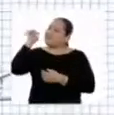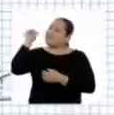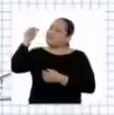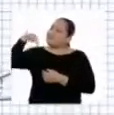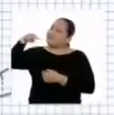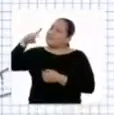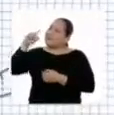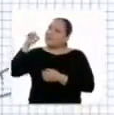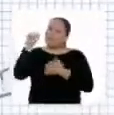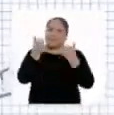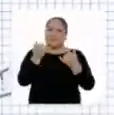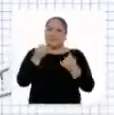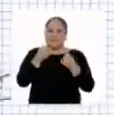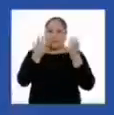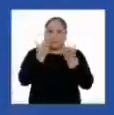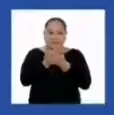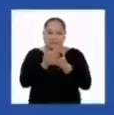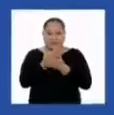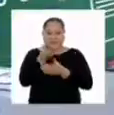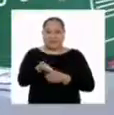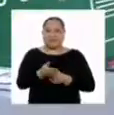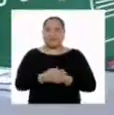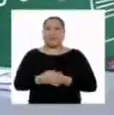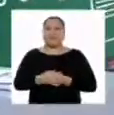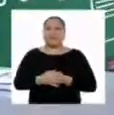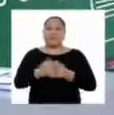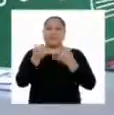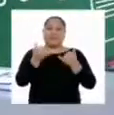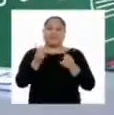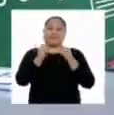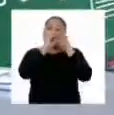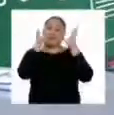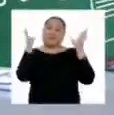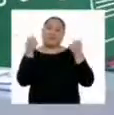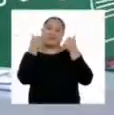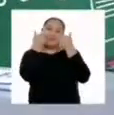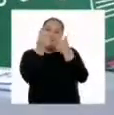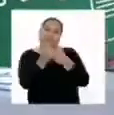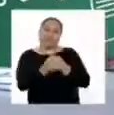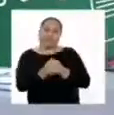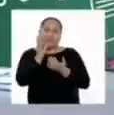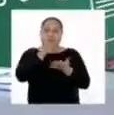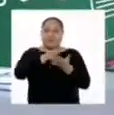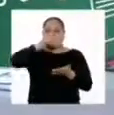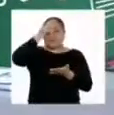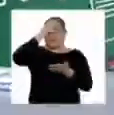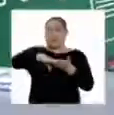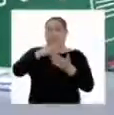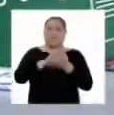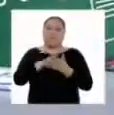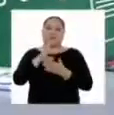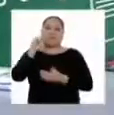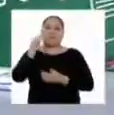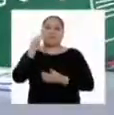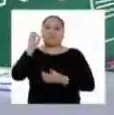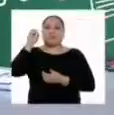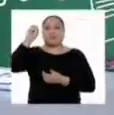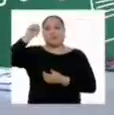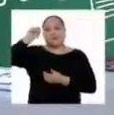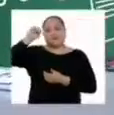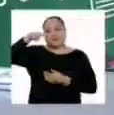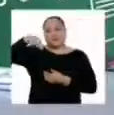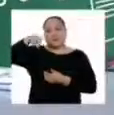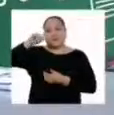Sandra! ¡Hoy mismo realiza el experimento! Hoy ha sido un día muy productivo. Aprendimos sobre la fotosíntesis, la